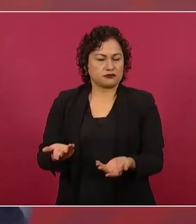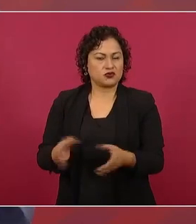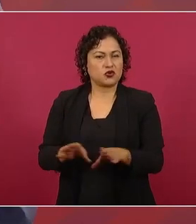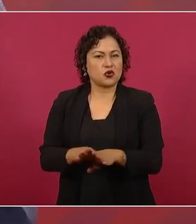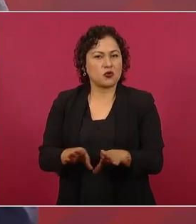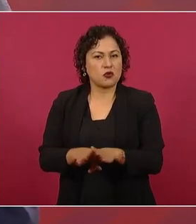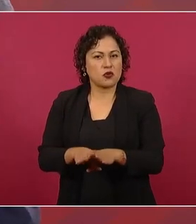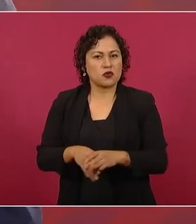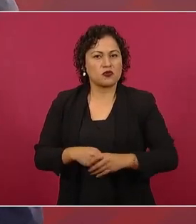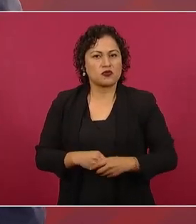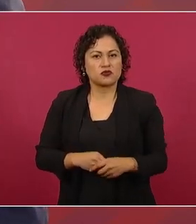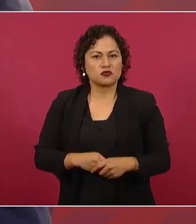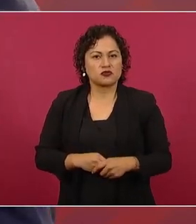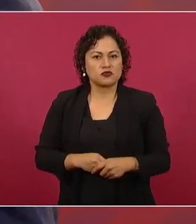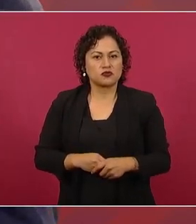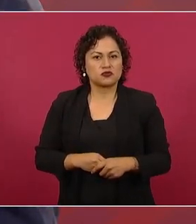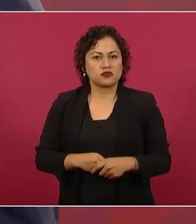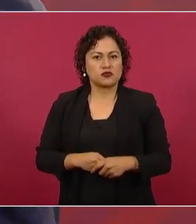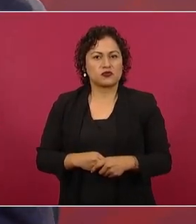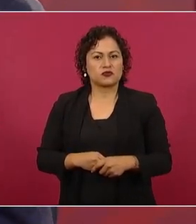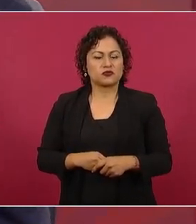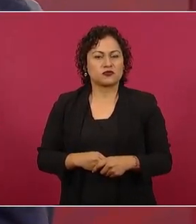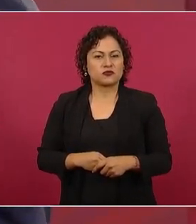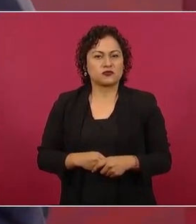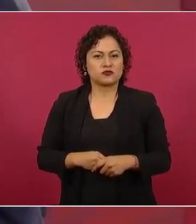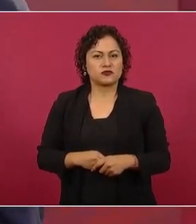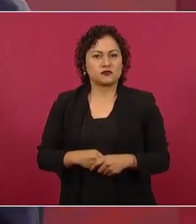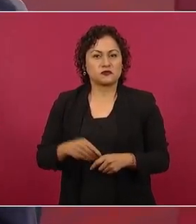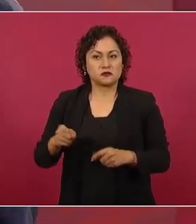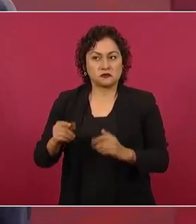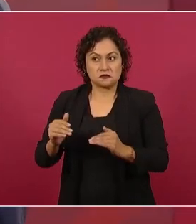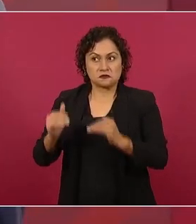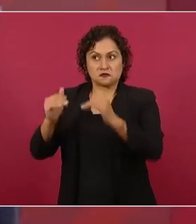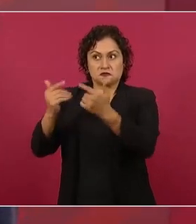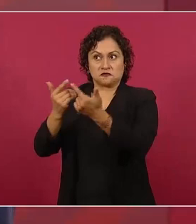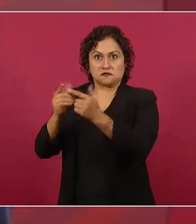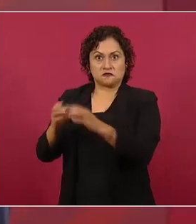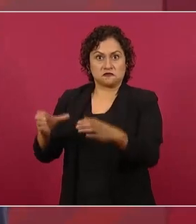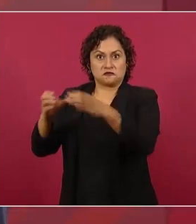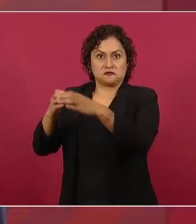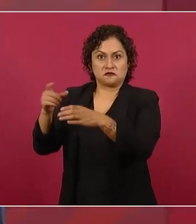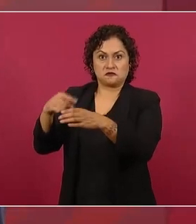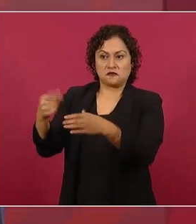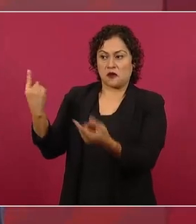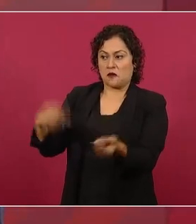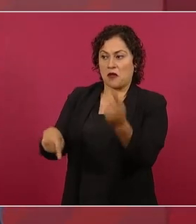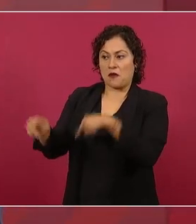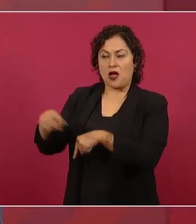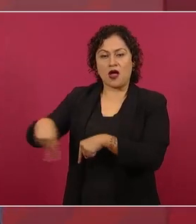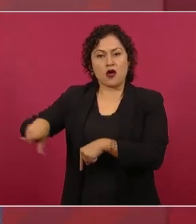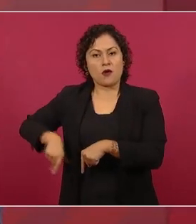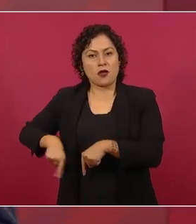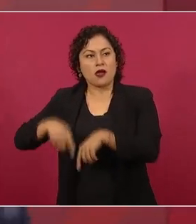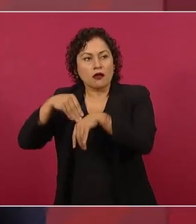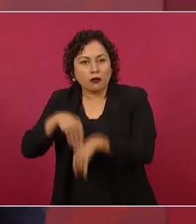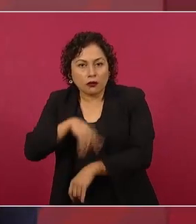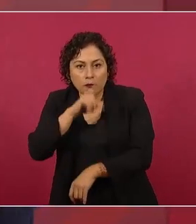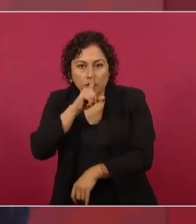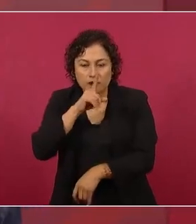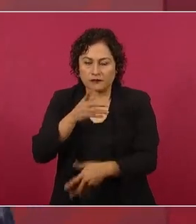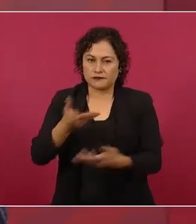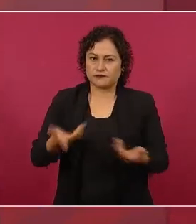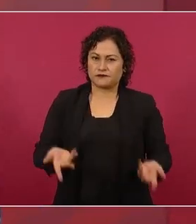a esos grupos que realmente eran los que mandaban. era